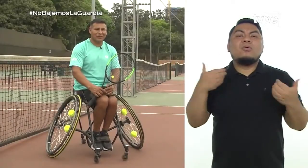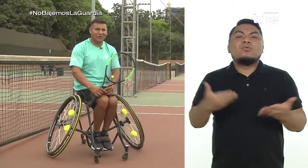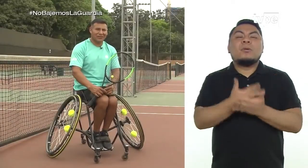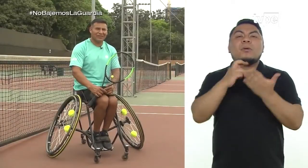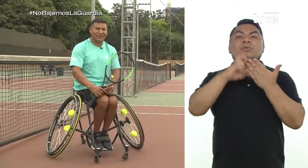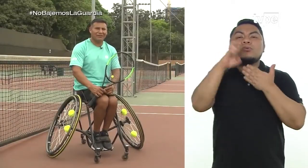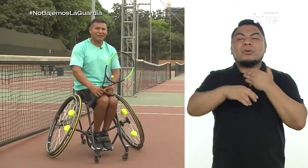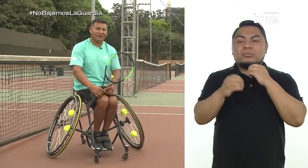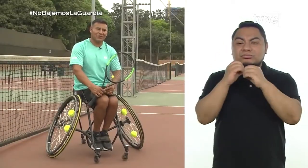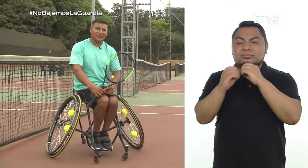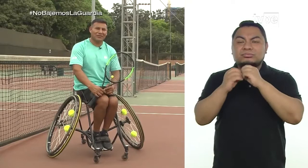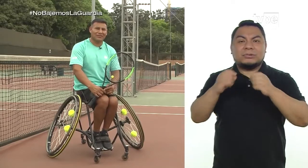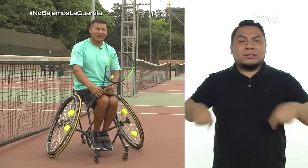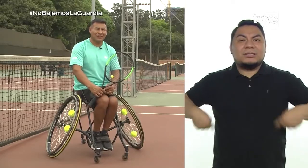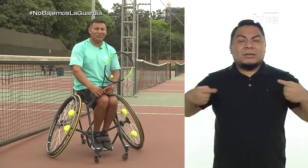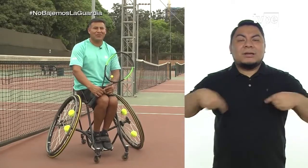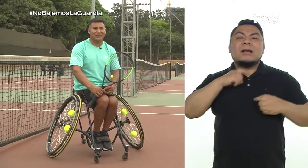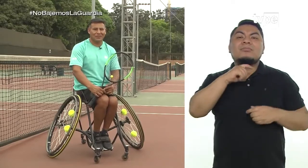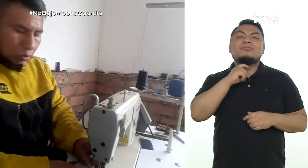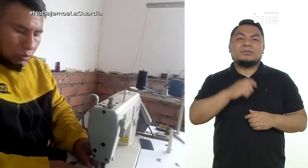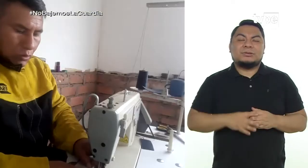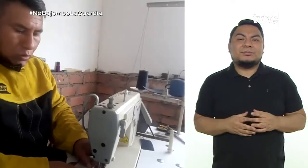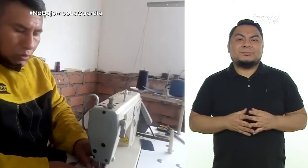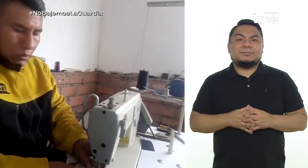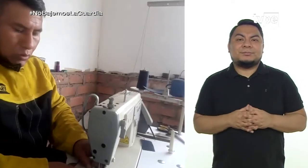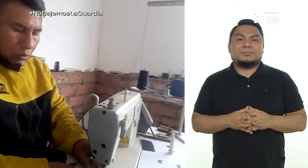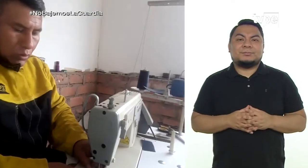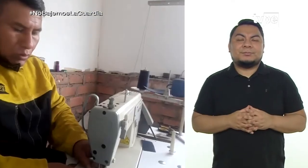nuevo proyecto, que es la fabricación de silla de aluminio.